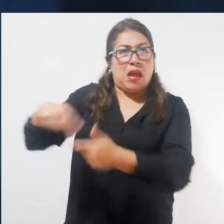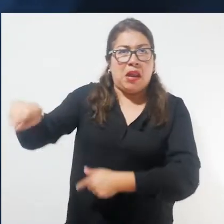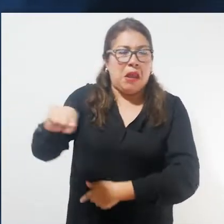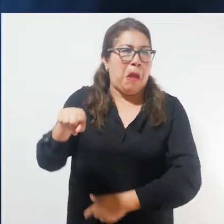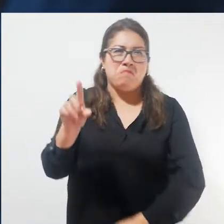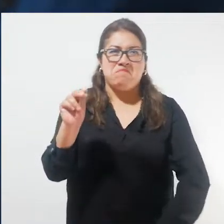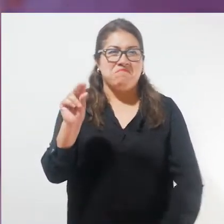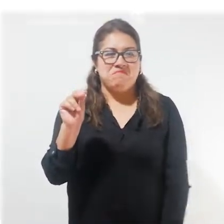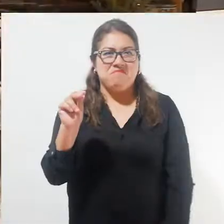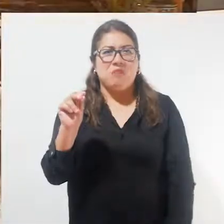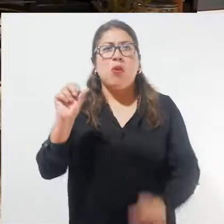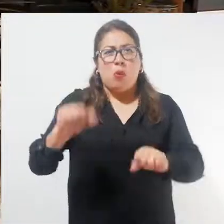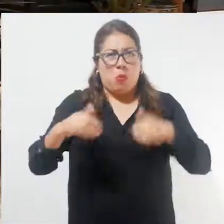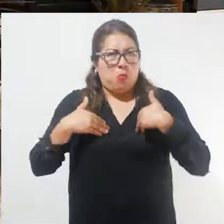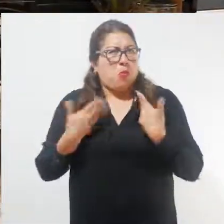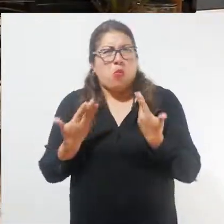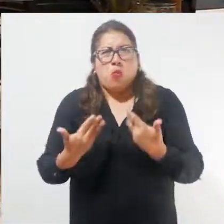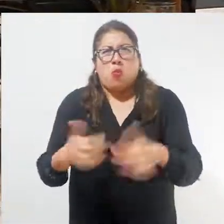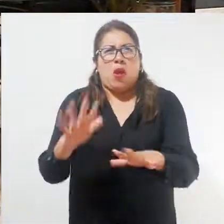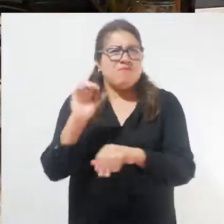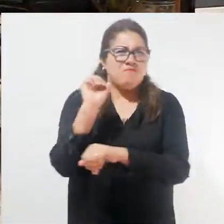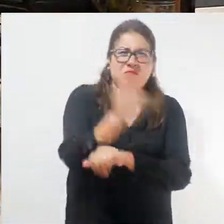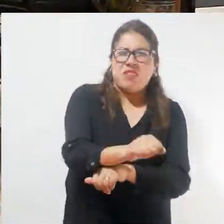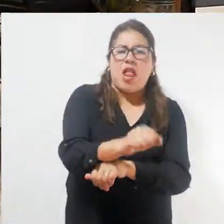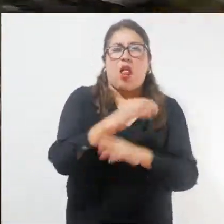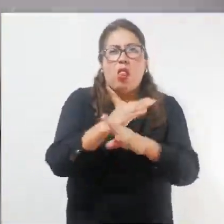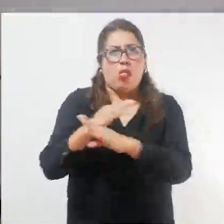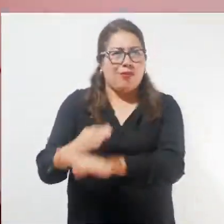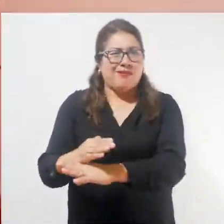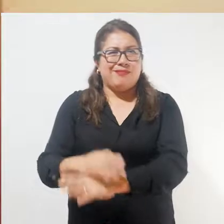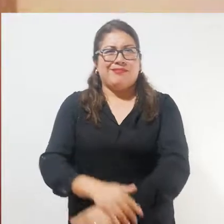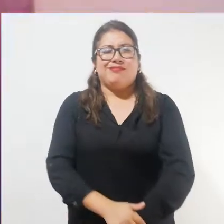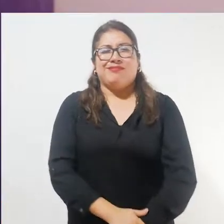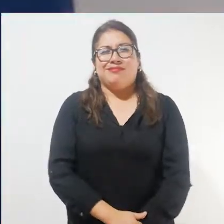los puedan parar. Nosotros podemos vencer cualquier obstáculo.